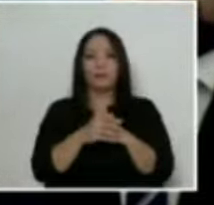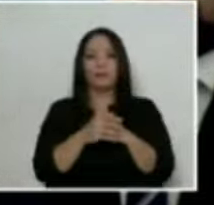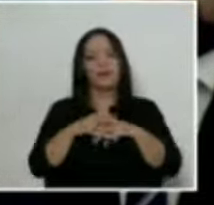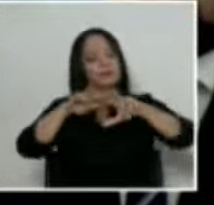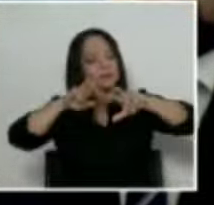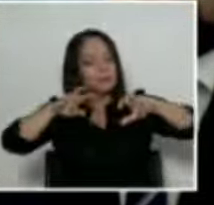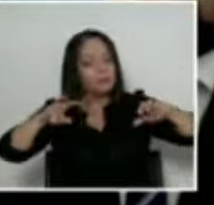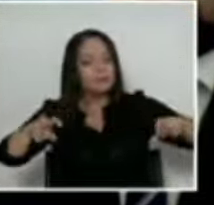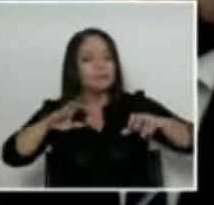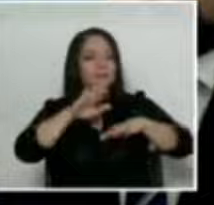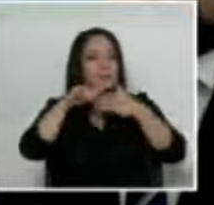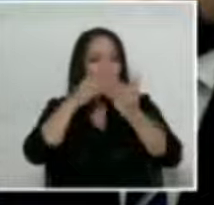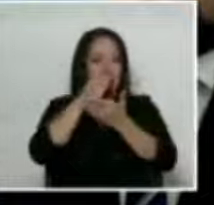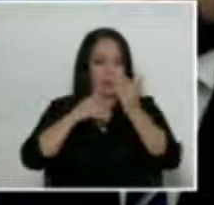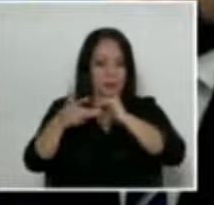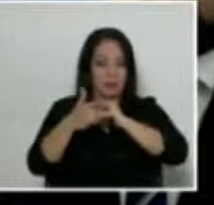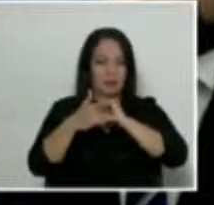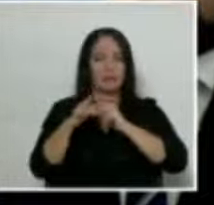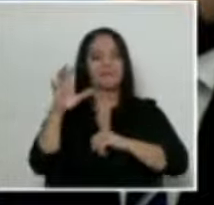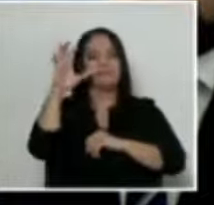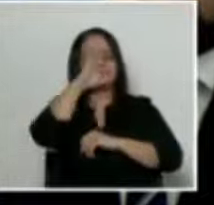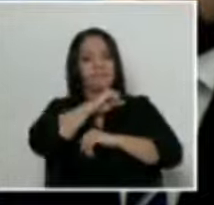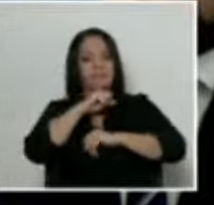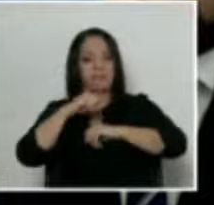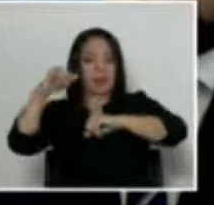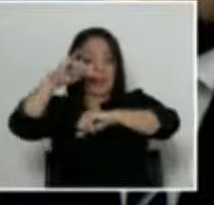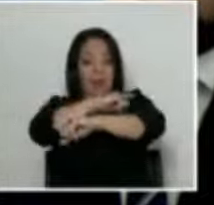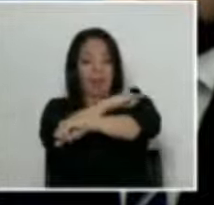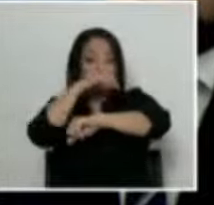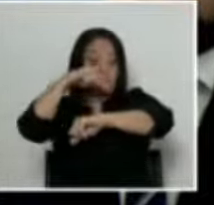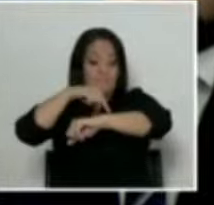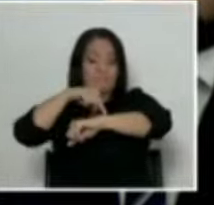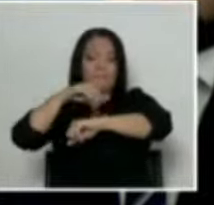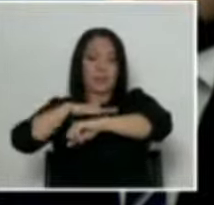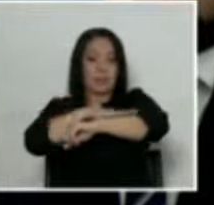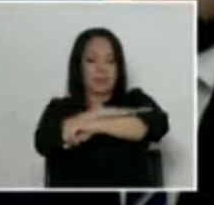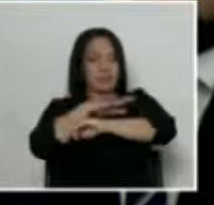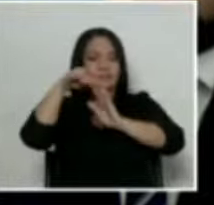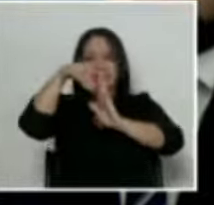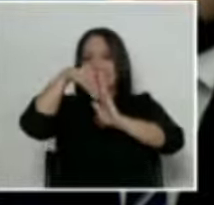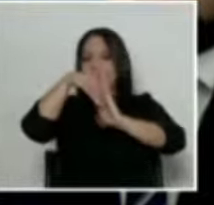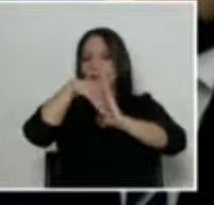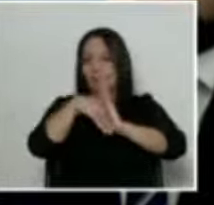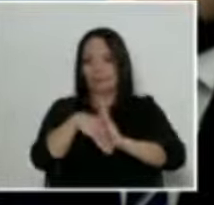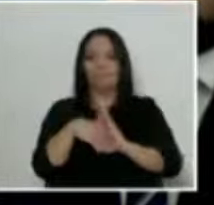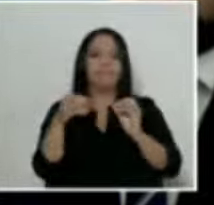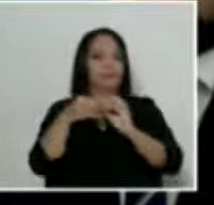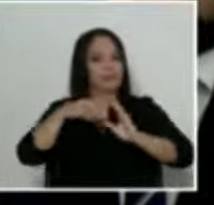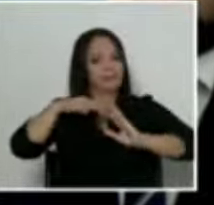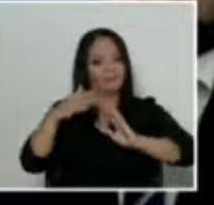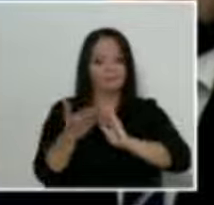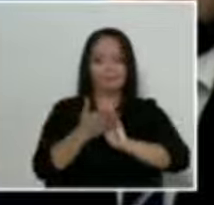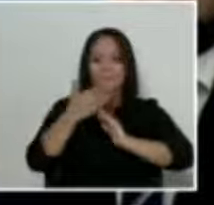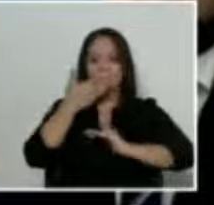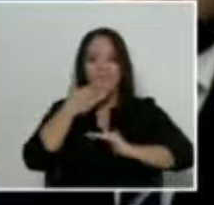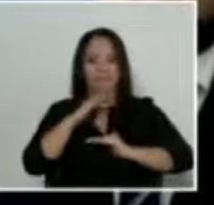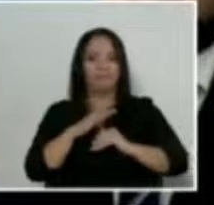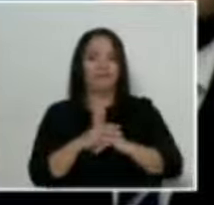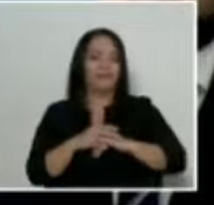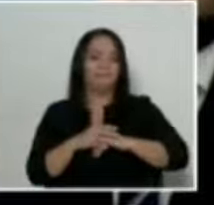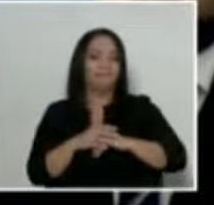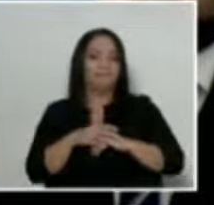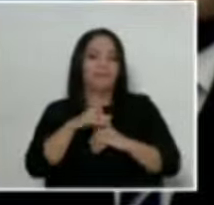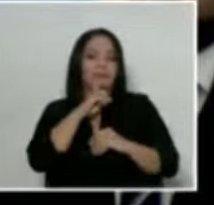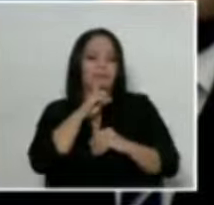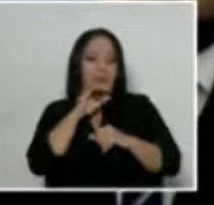que la razón de deterioro que la pista venía presentando se ha incrementado por ese efecto y se ha cortado la vida útil.